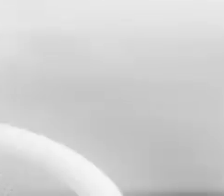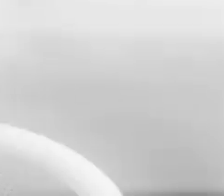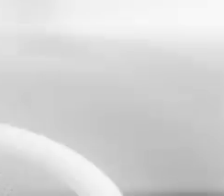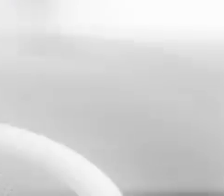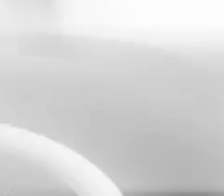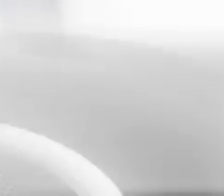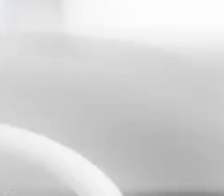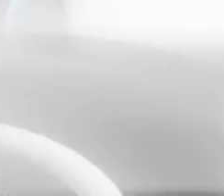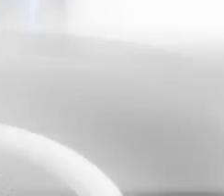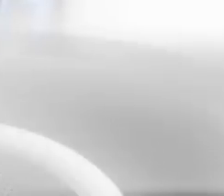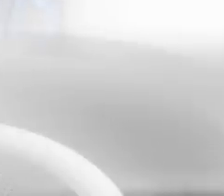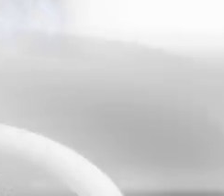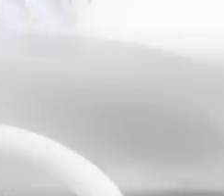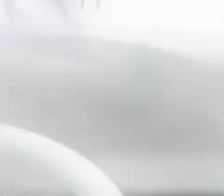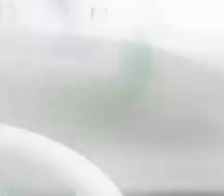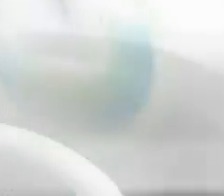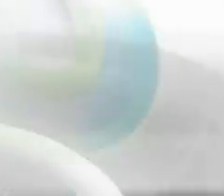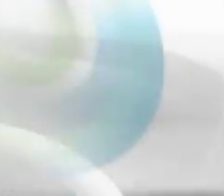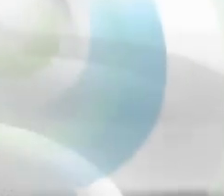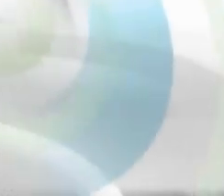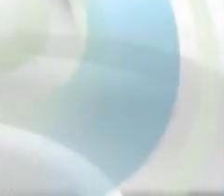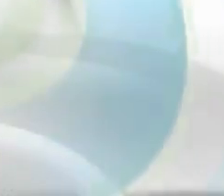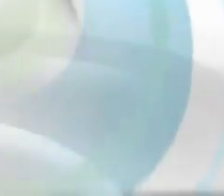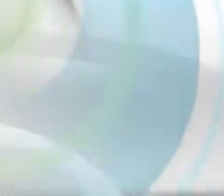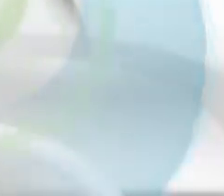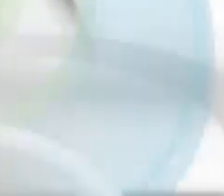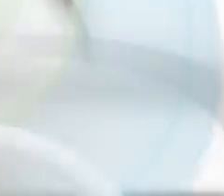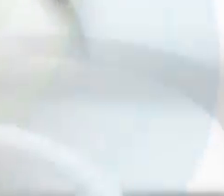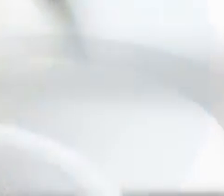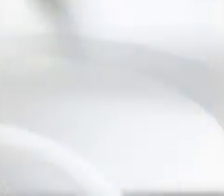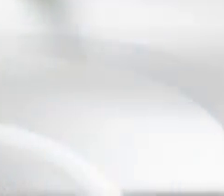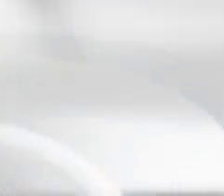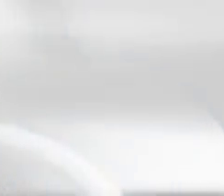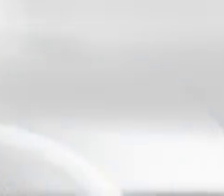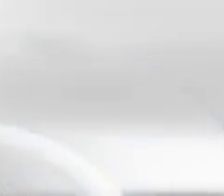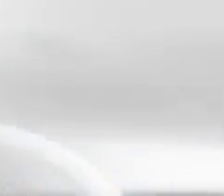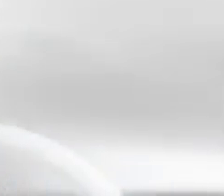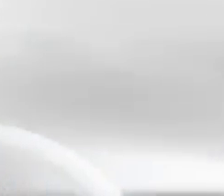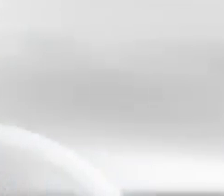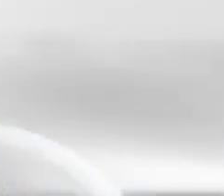¡Suscríbete al ¡Suscríbete al